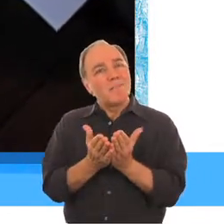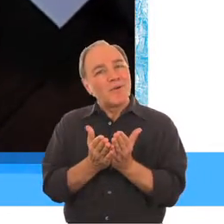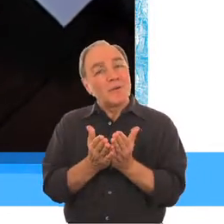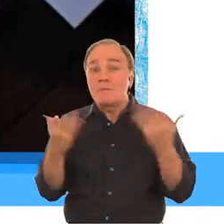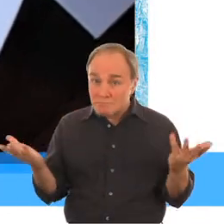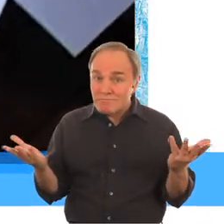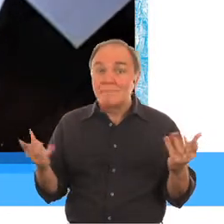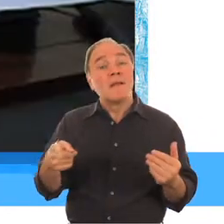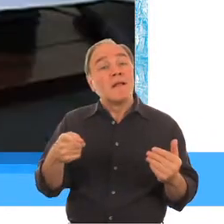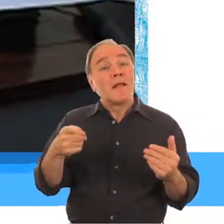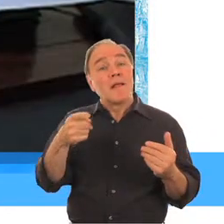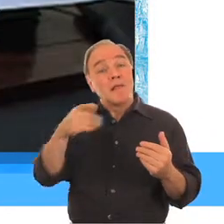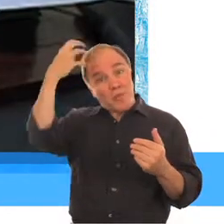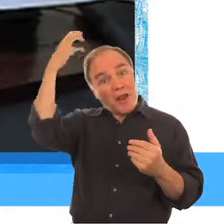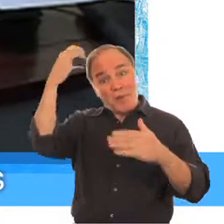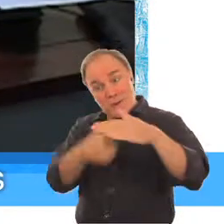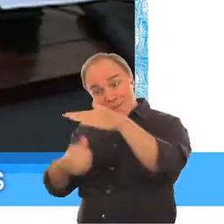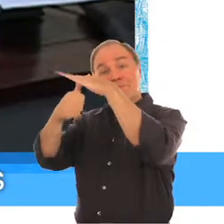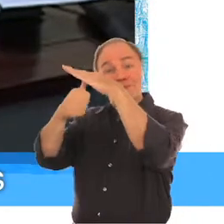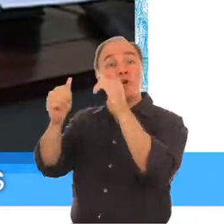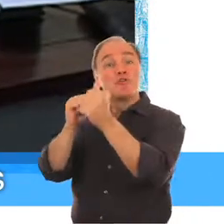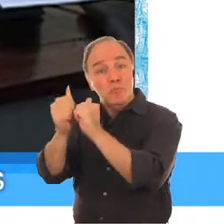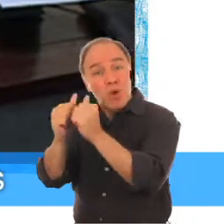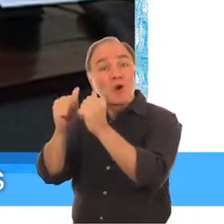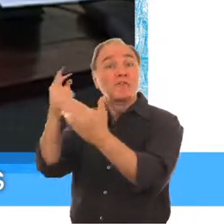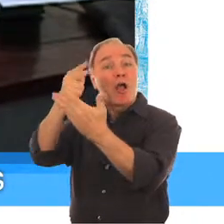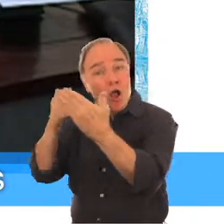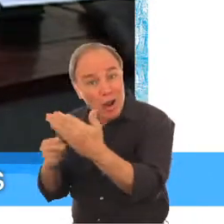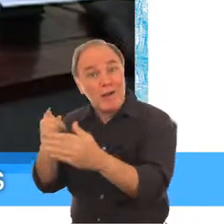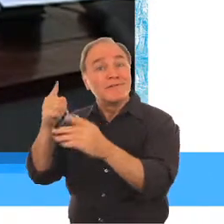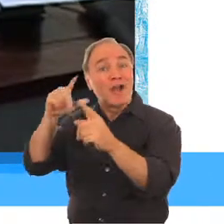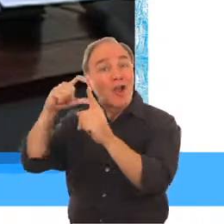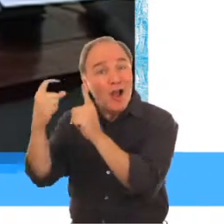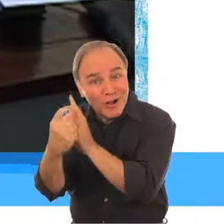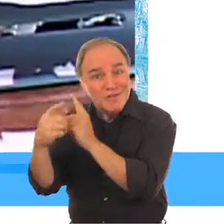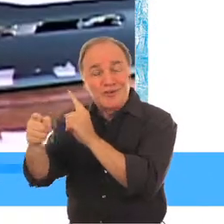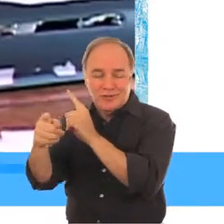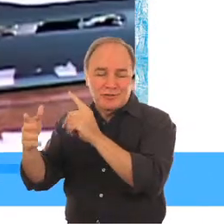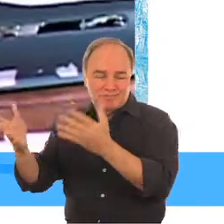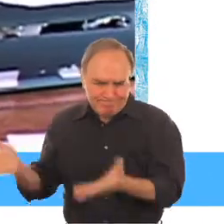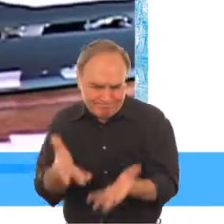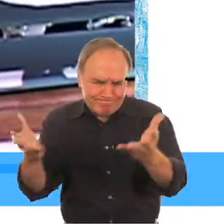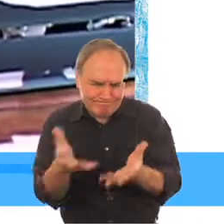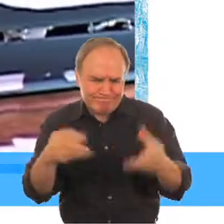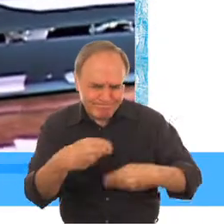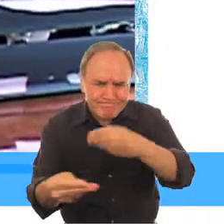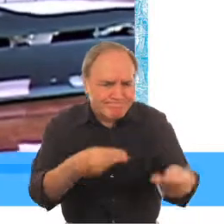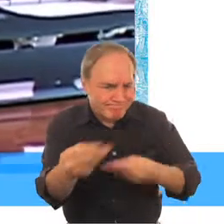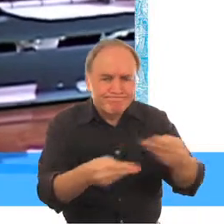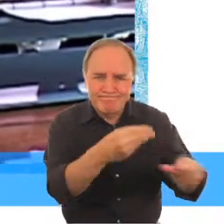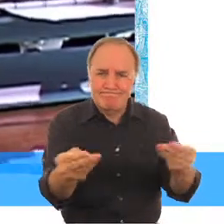Ministerio de Educación, Deporte, Arte y Cultura junto con UNICEF y los asociados donantes Mediante un Fondo de Educación de Transición